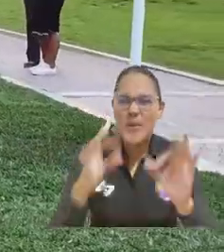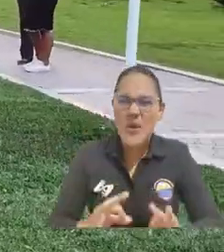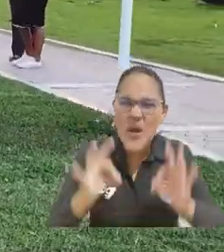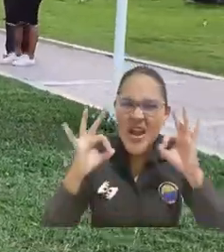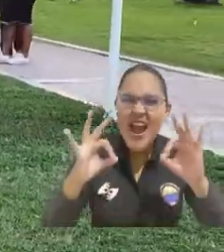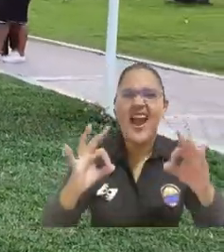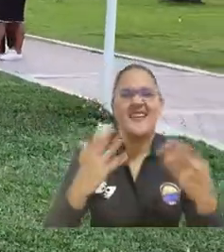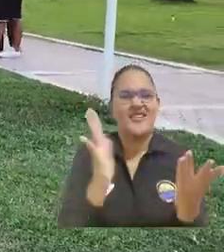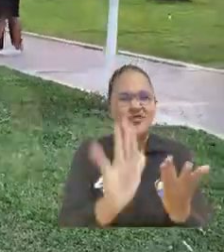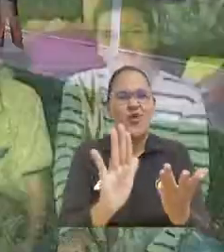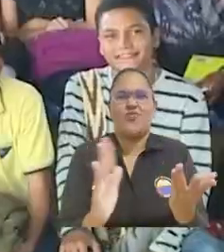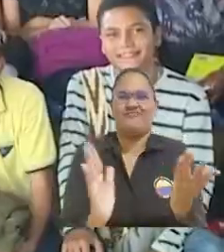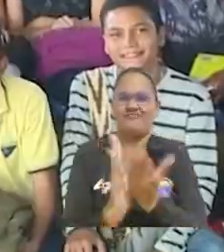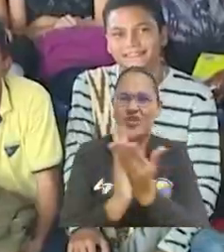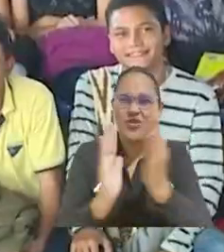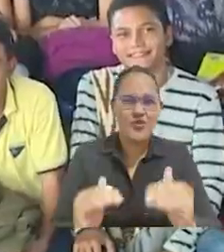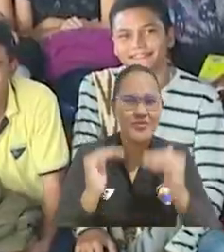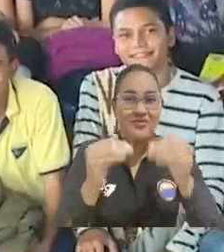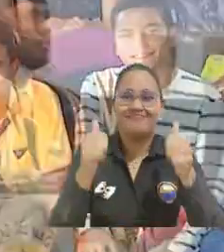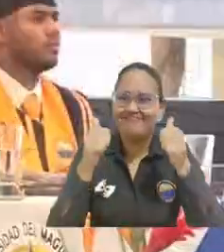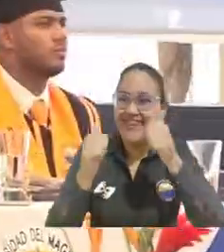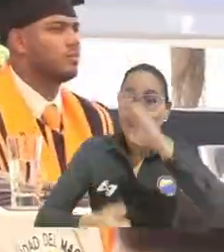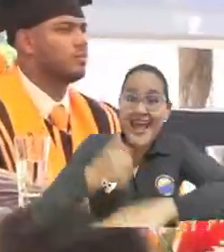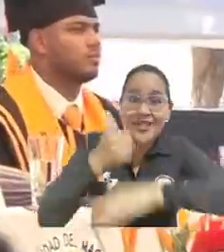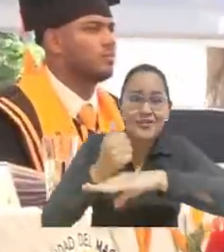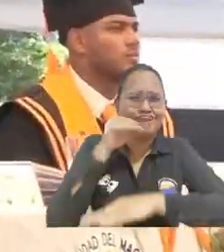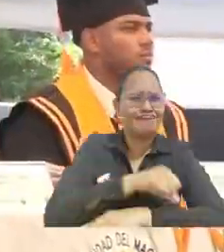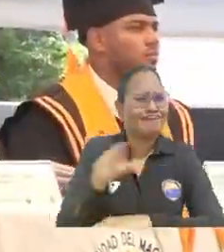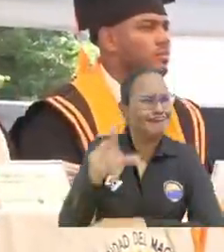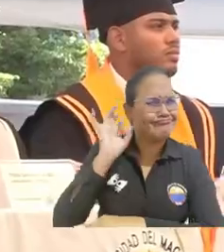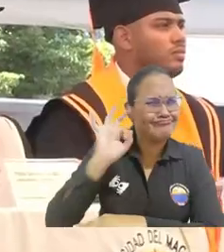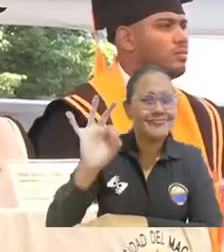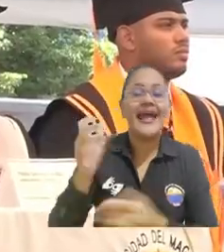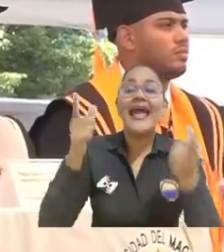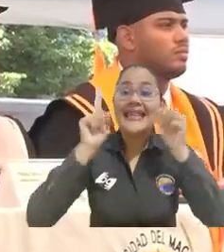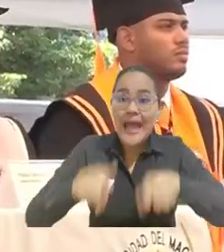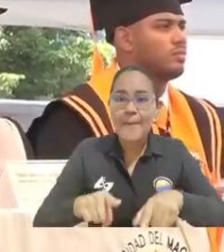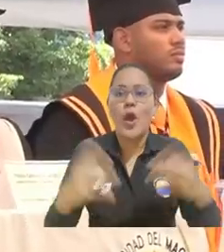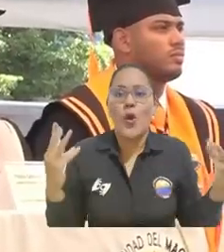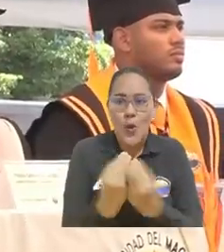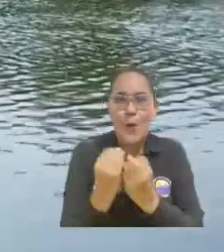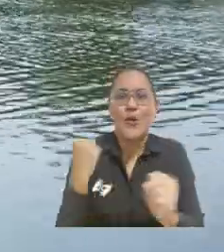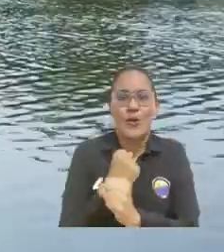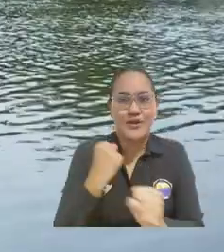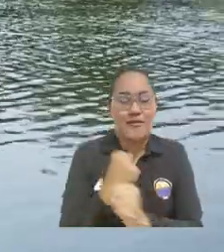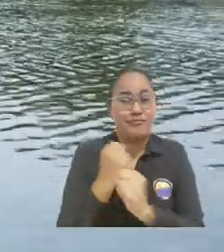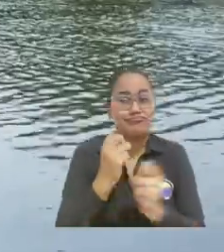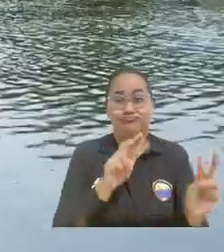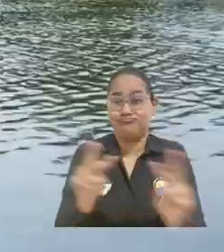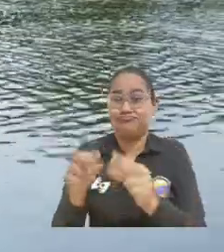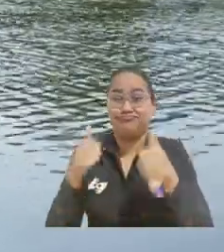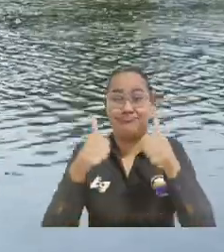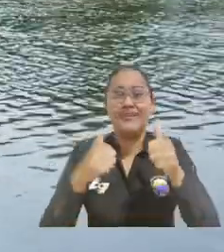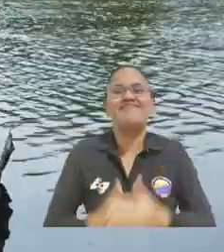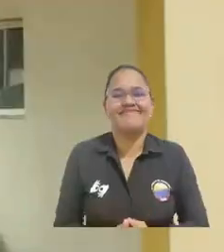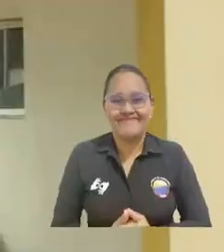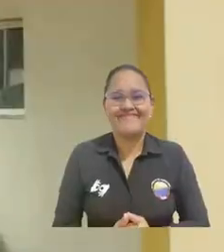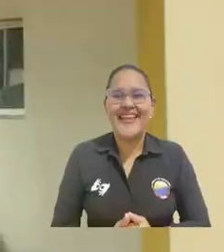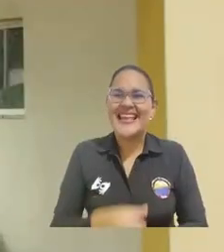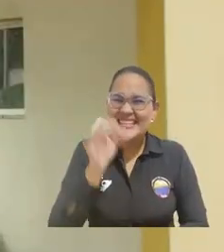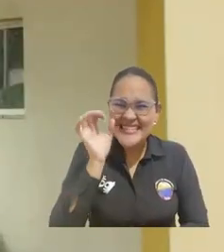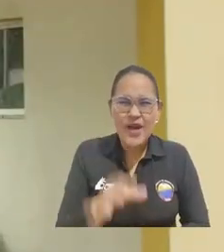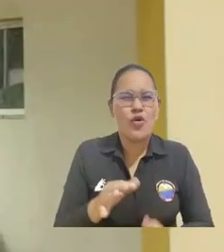educación superior de la Universidad del Magdalena bajo el liderazgo del doctor Vera y con la participación protagónica de su equipo de trabajo.